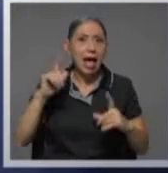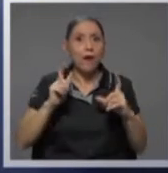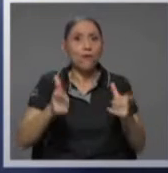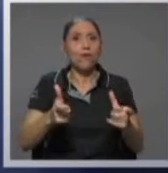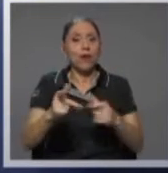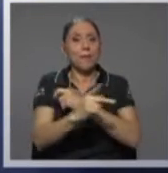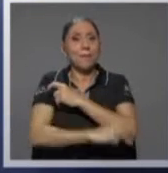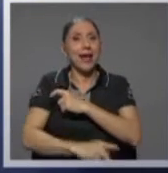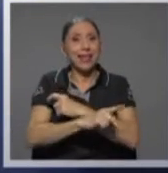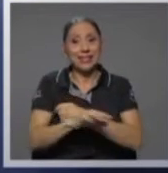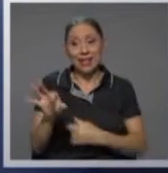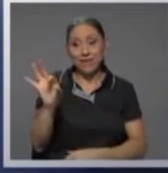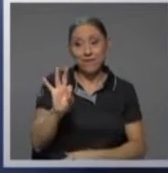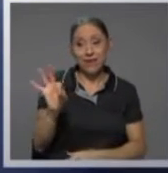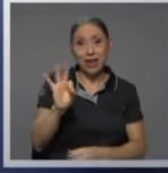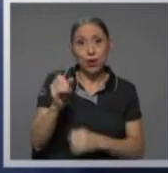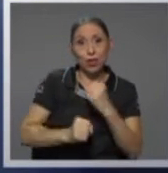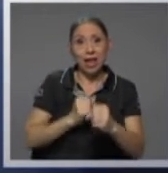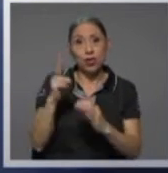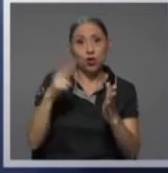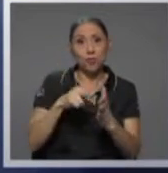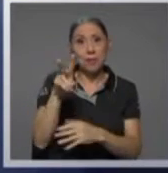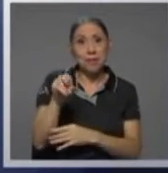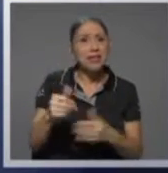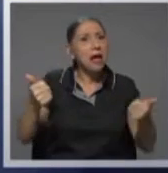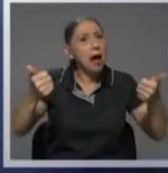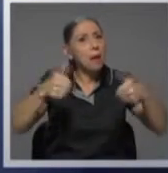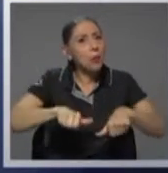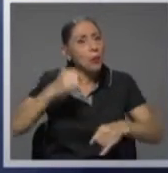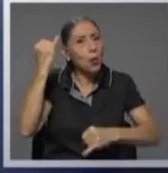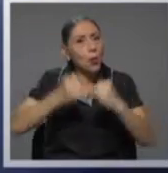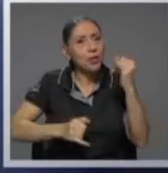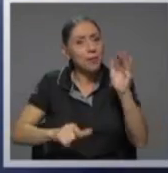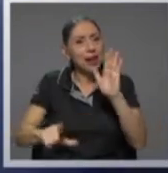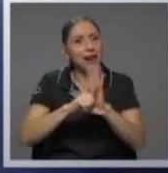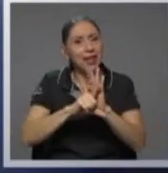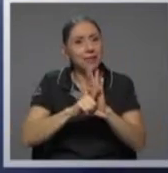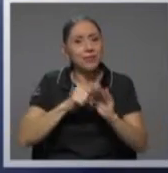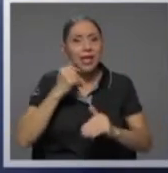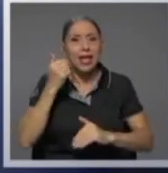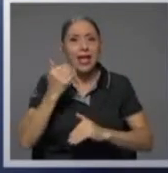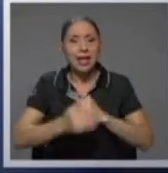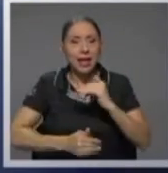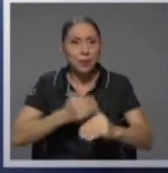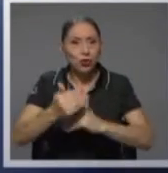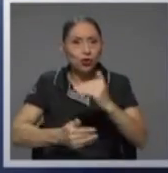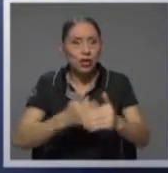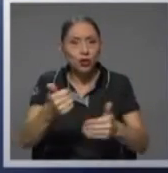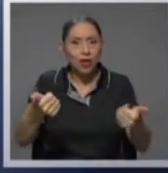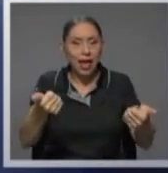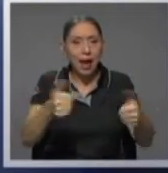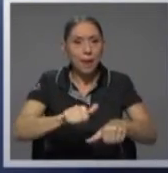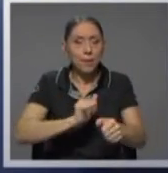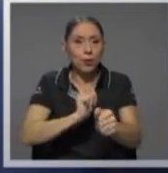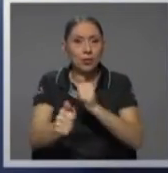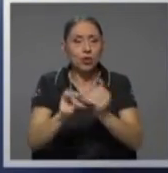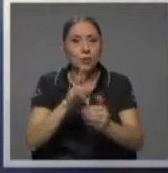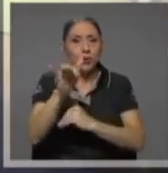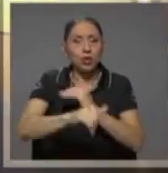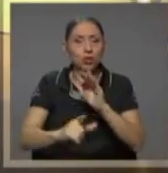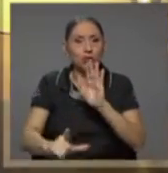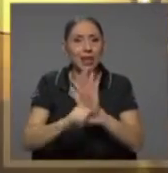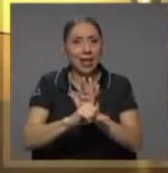aprobar en febrero del 2020, fue la última ley en el proceso de aprobación de proyectos de ley, en